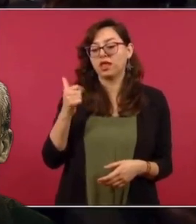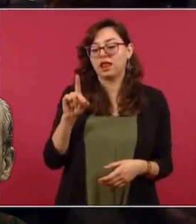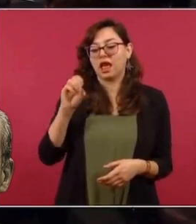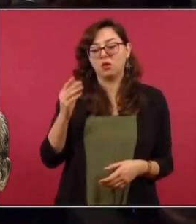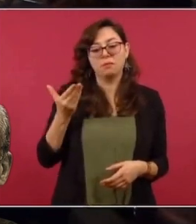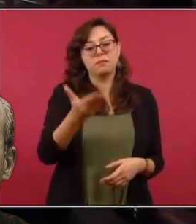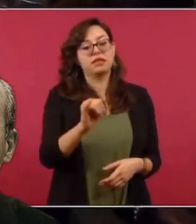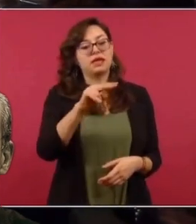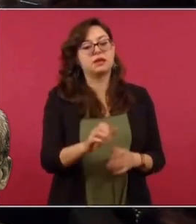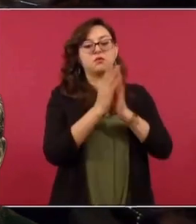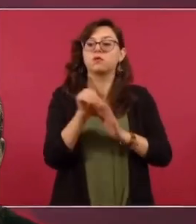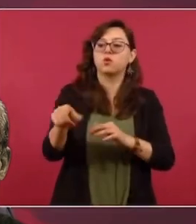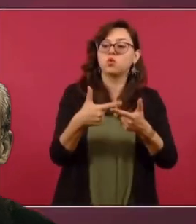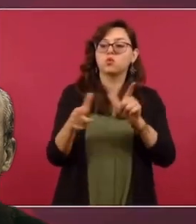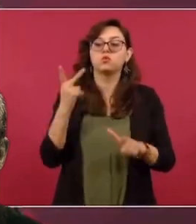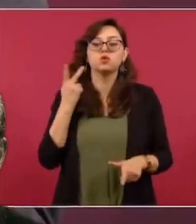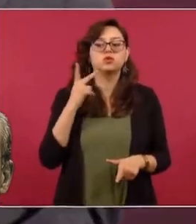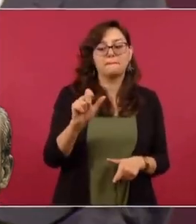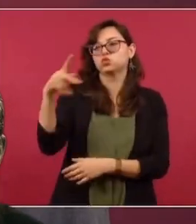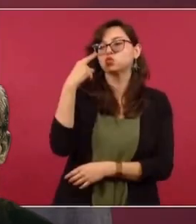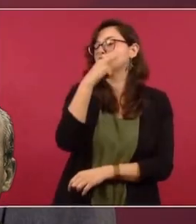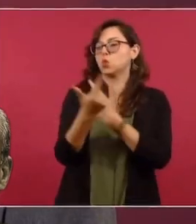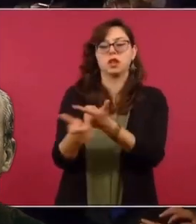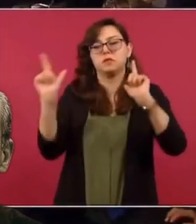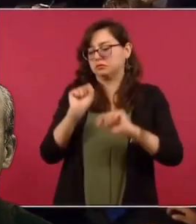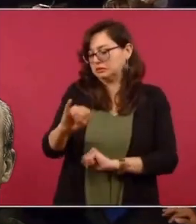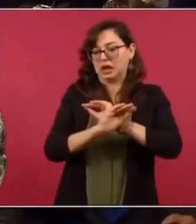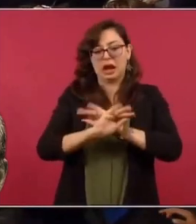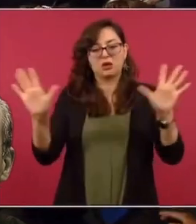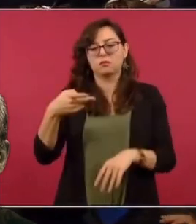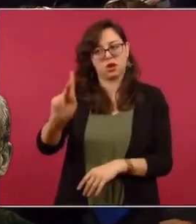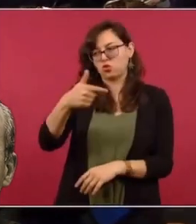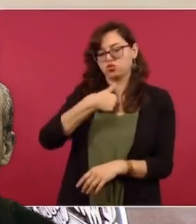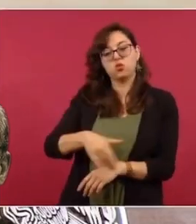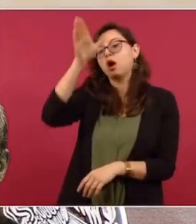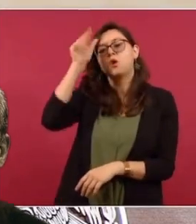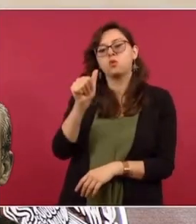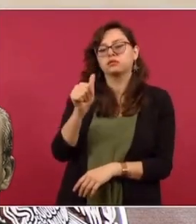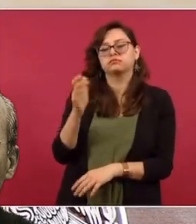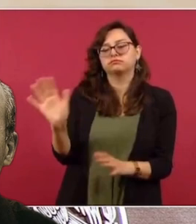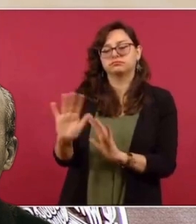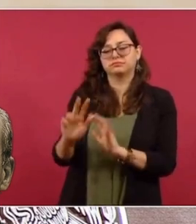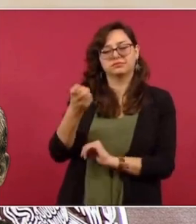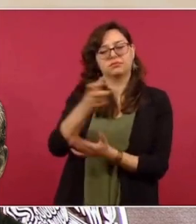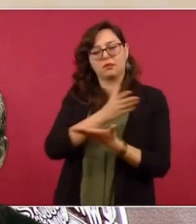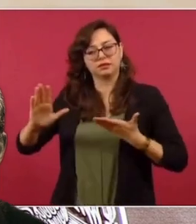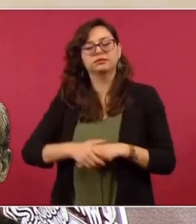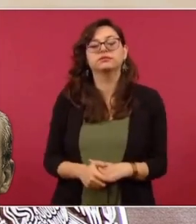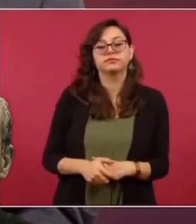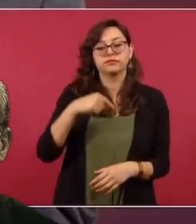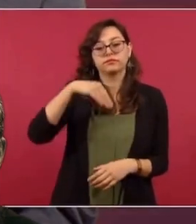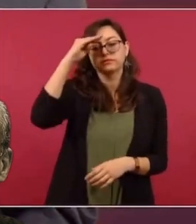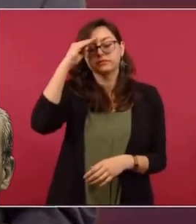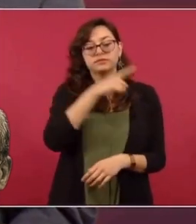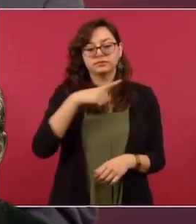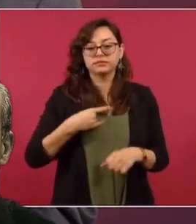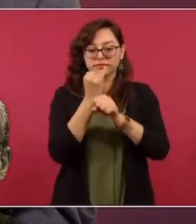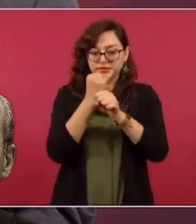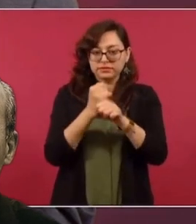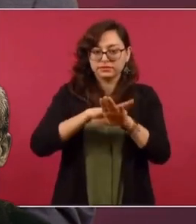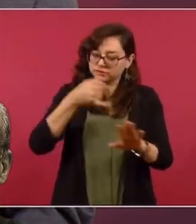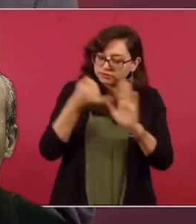considerar una denuncia. No, planteo eso. Yo lo que pienso es que se tiene que ir al fondo del asunto y de una vez